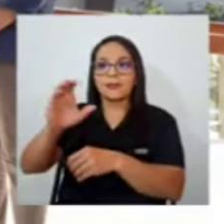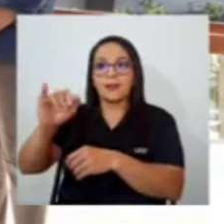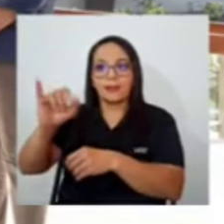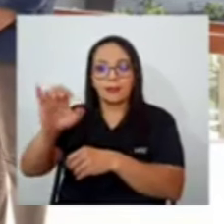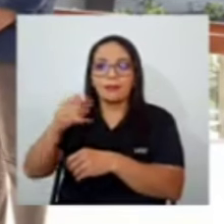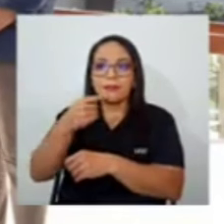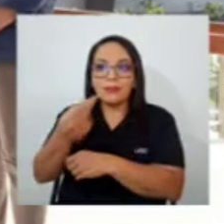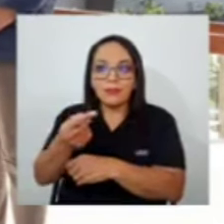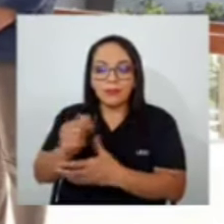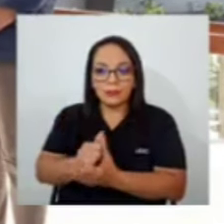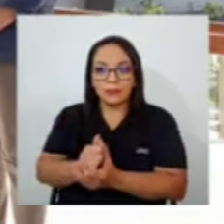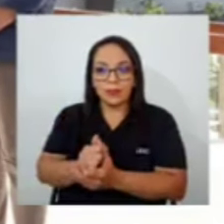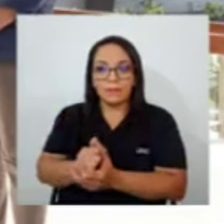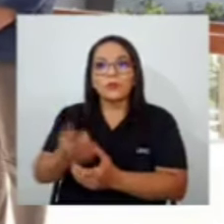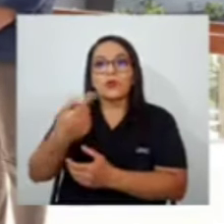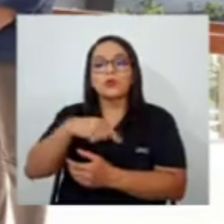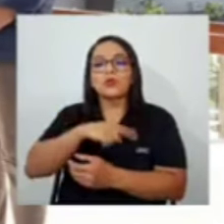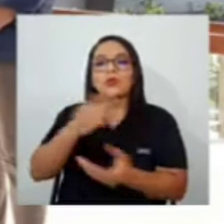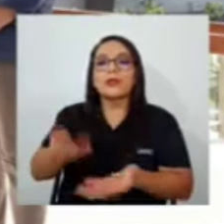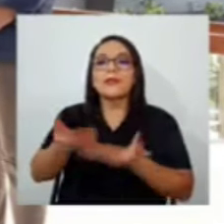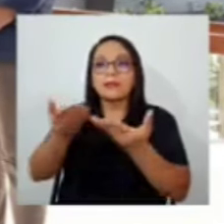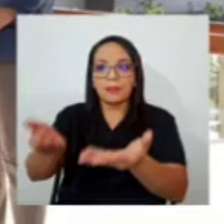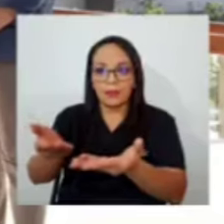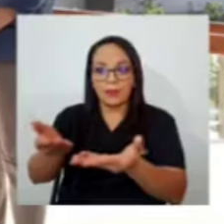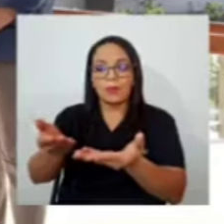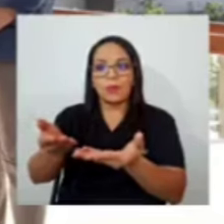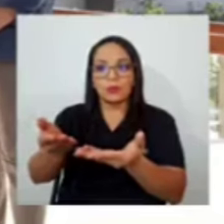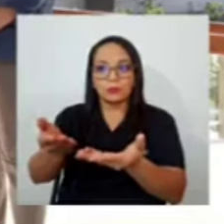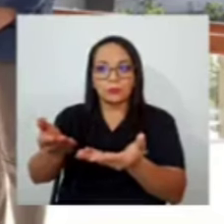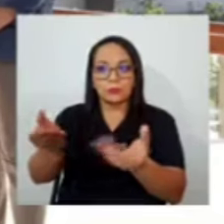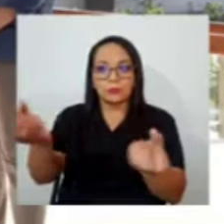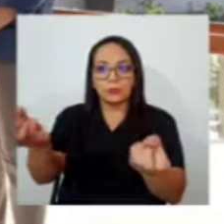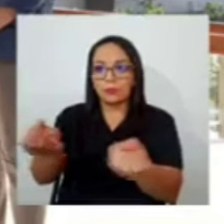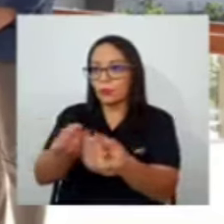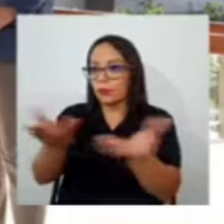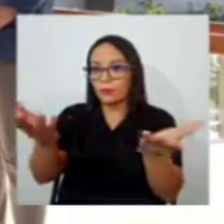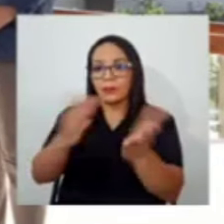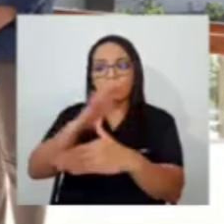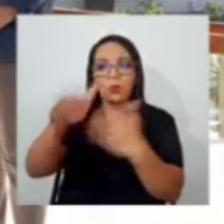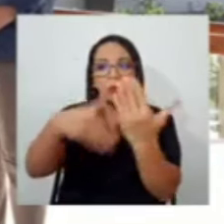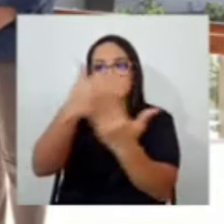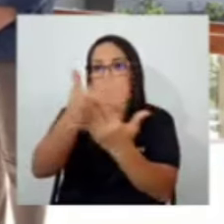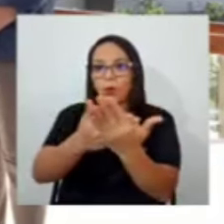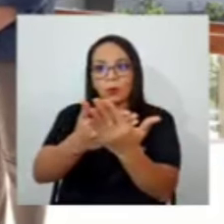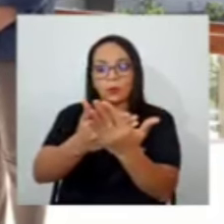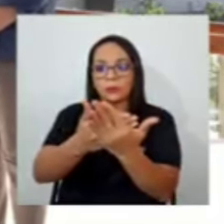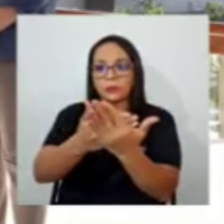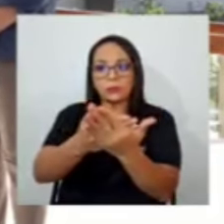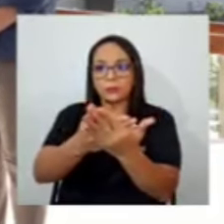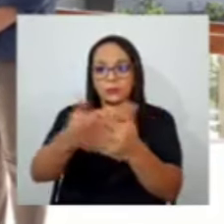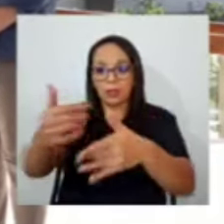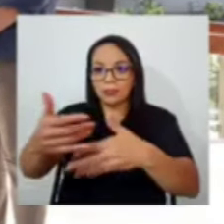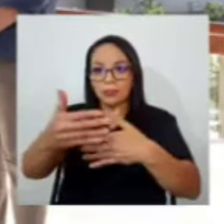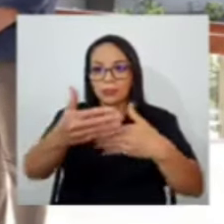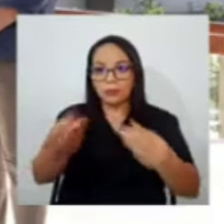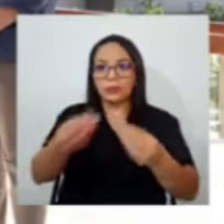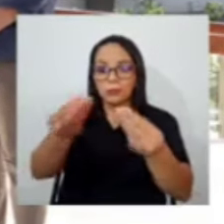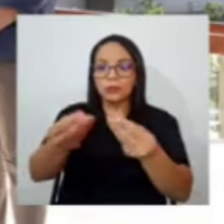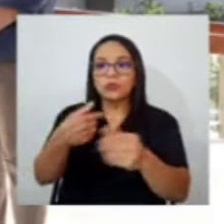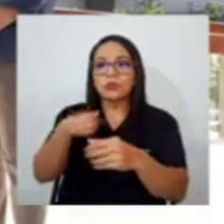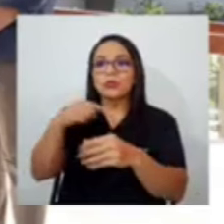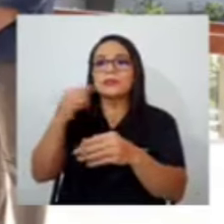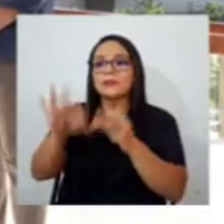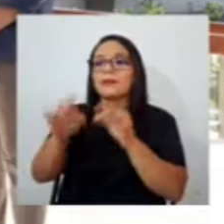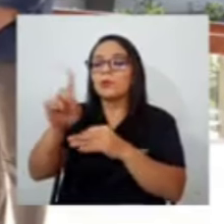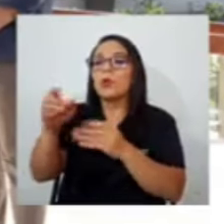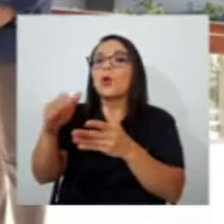le dimos a la opinión pública incluyendo usted todos los archivos y yo nada más pregunto cómo va el